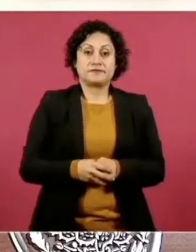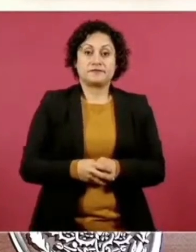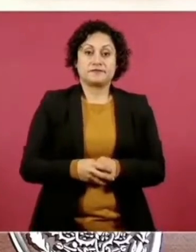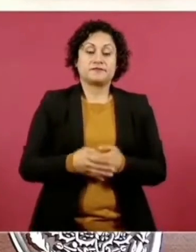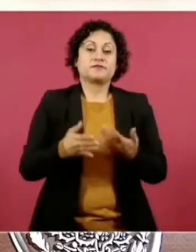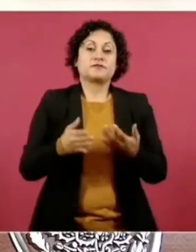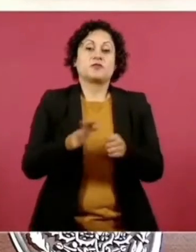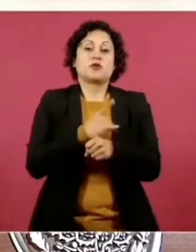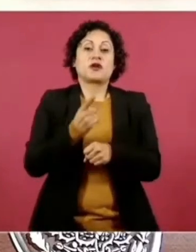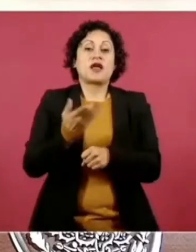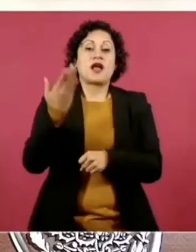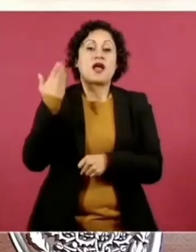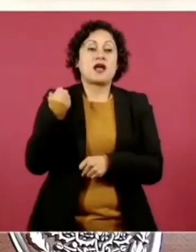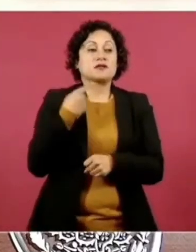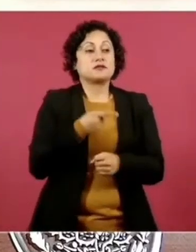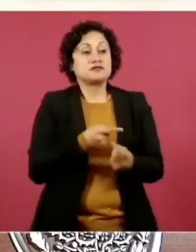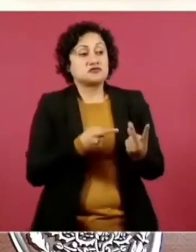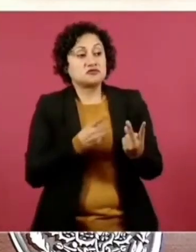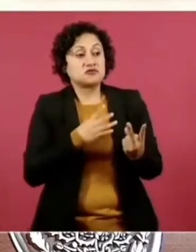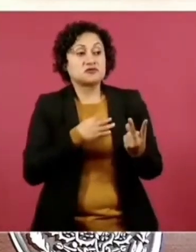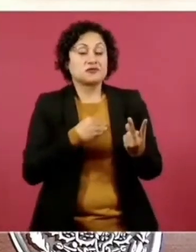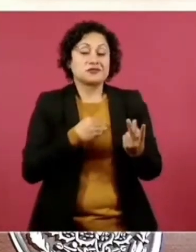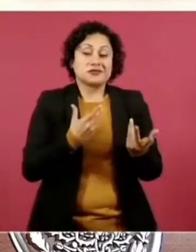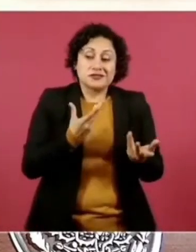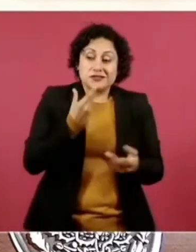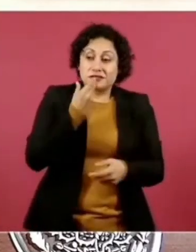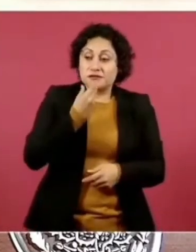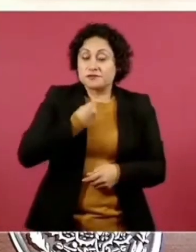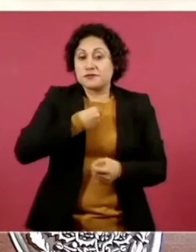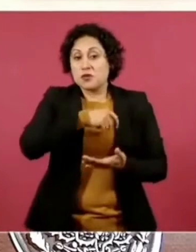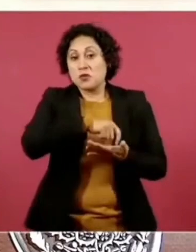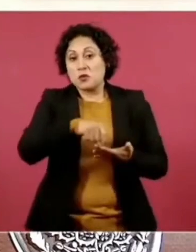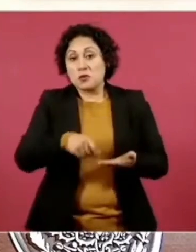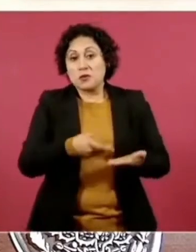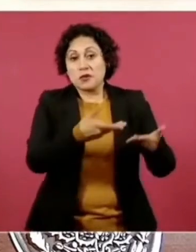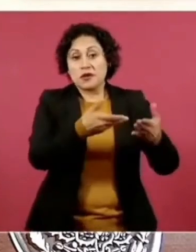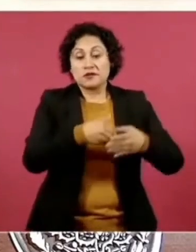comprar, pero todo bien, ya.